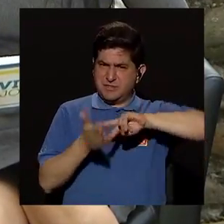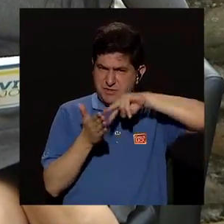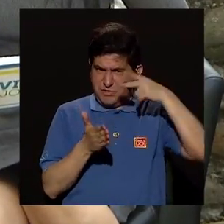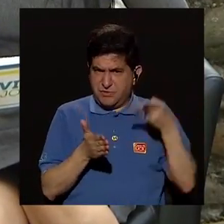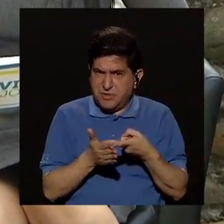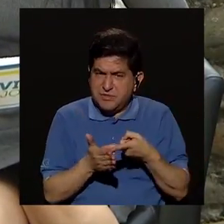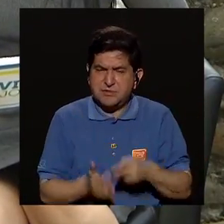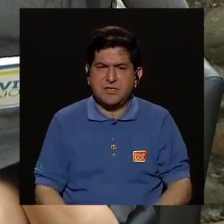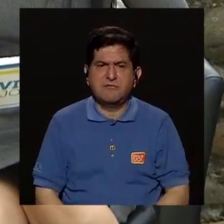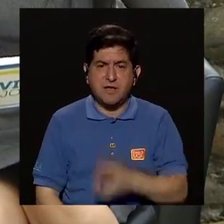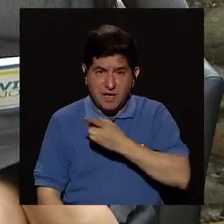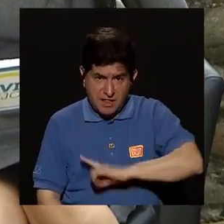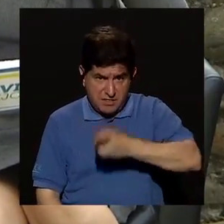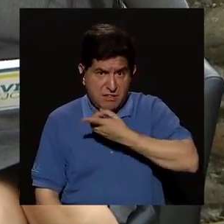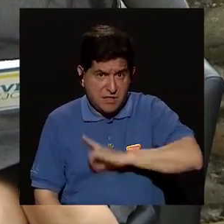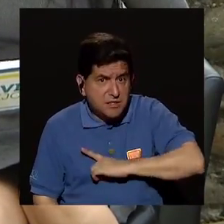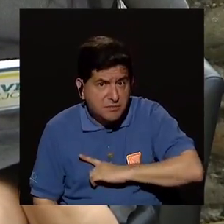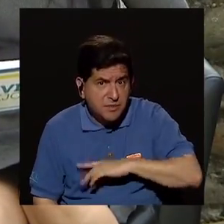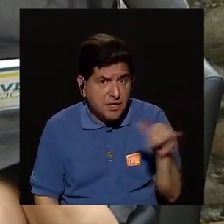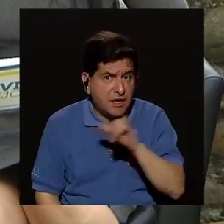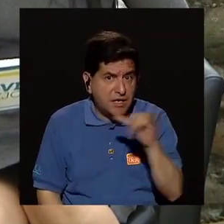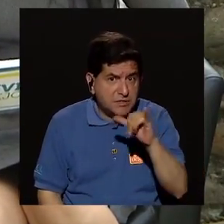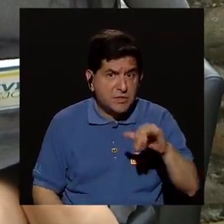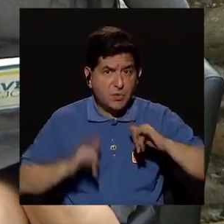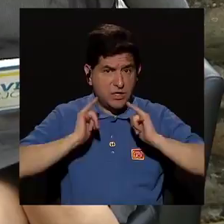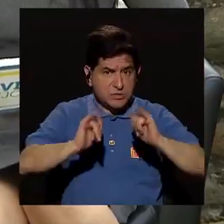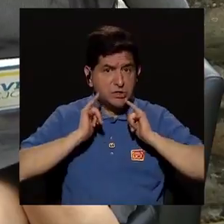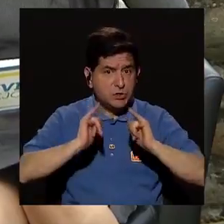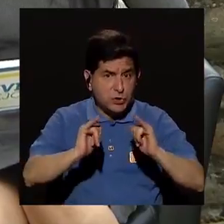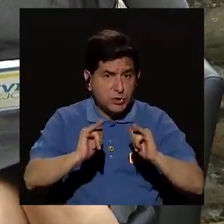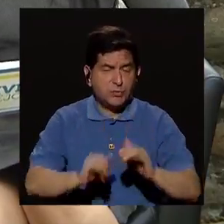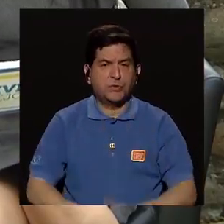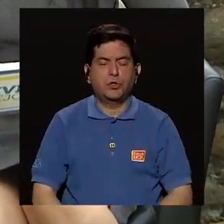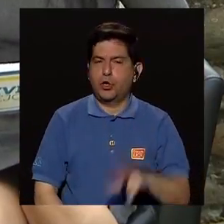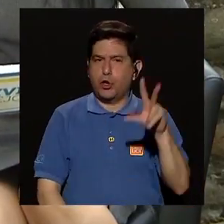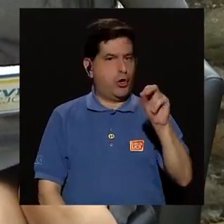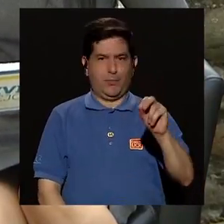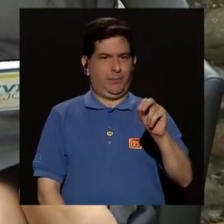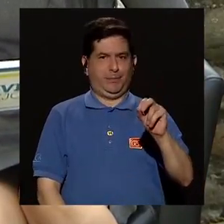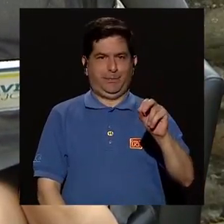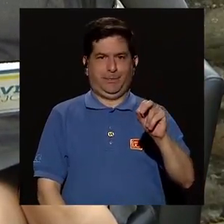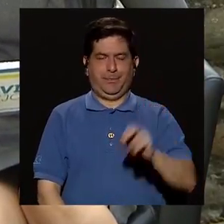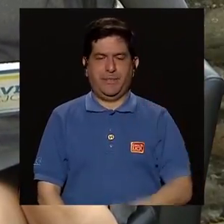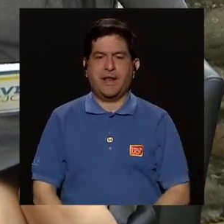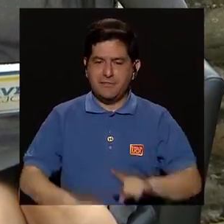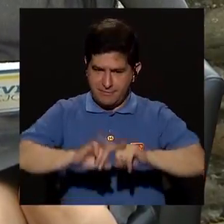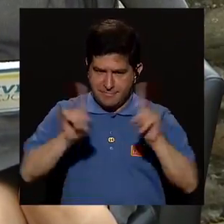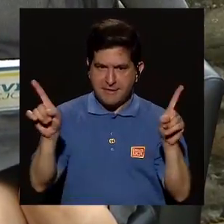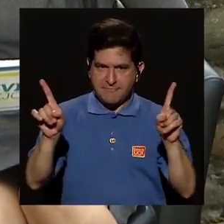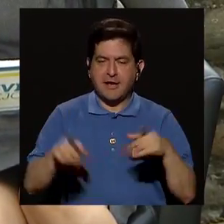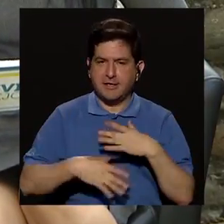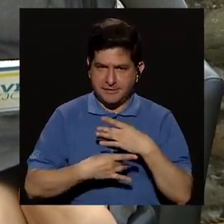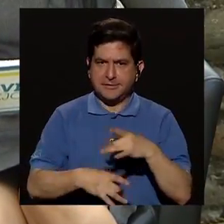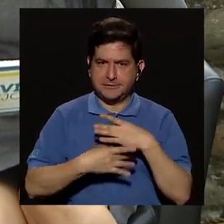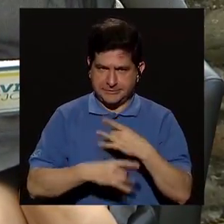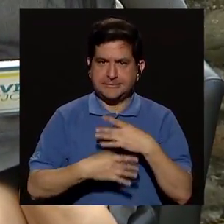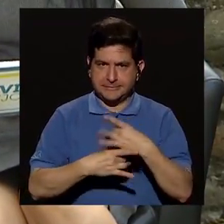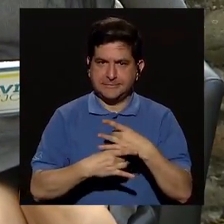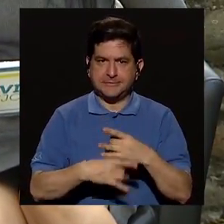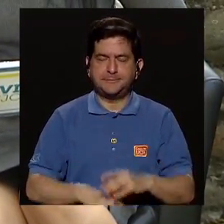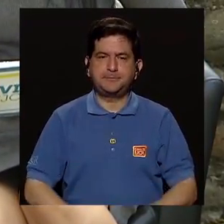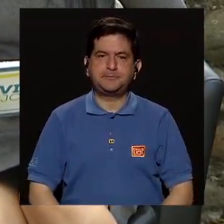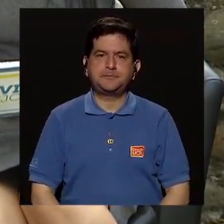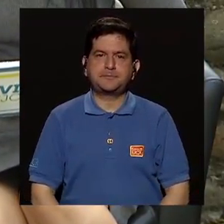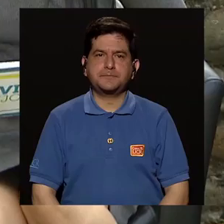hablando de disciplinar? ¿Es lo mismo? ¿Son sinónimos o...? No, ahí habría que hacer una diferencia interesante